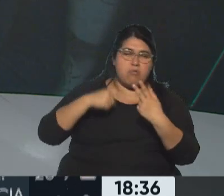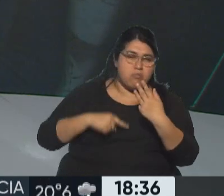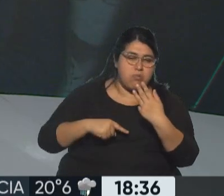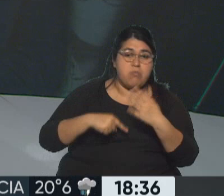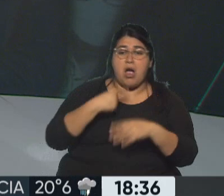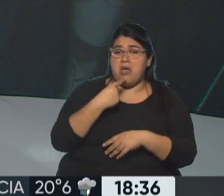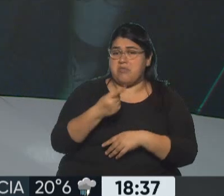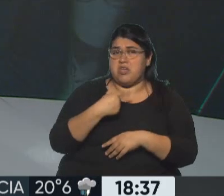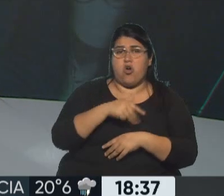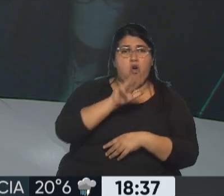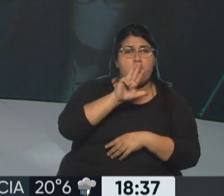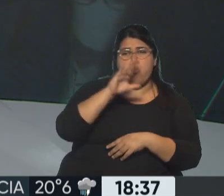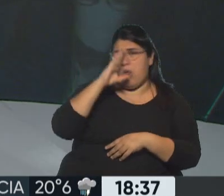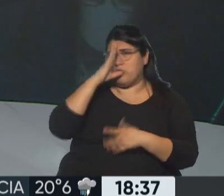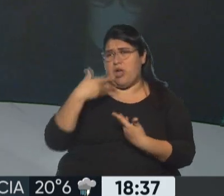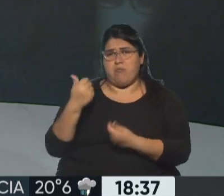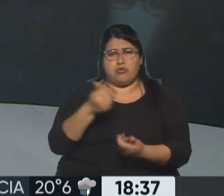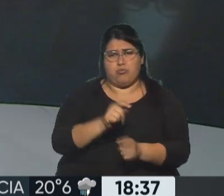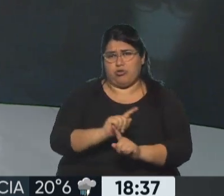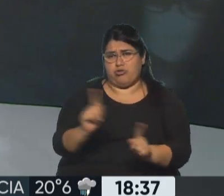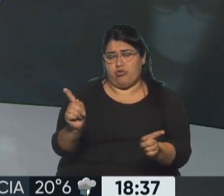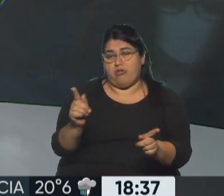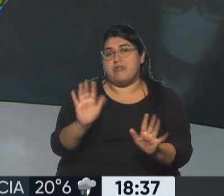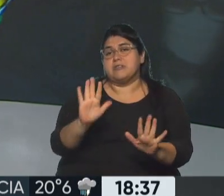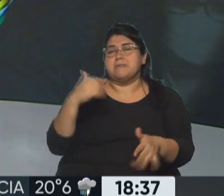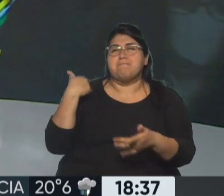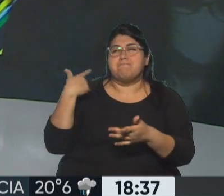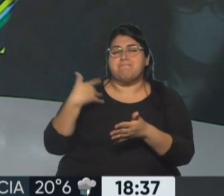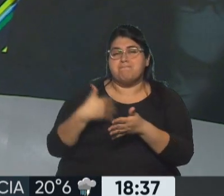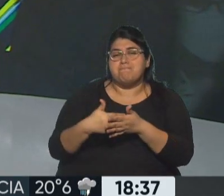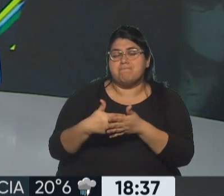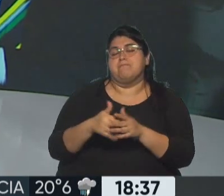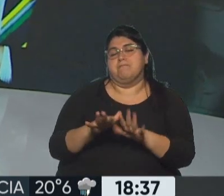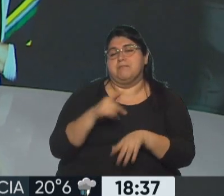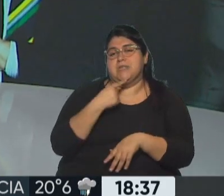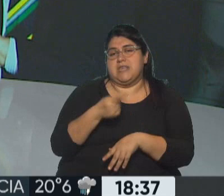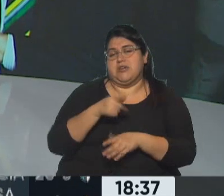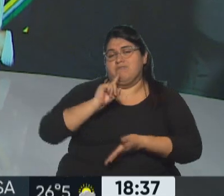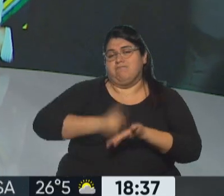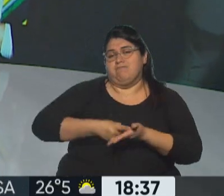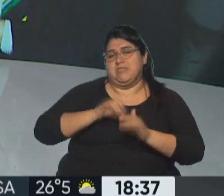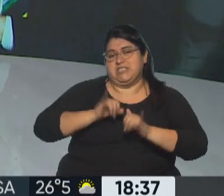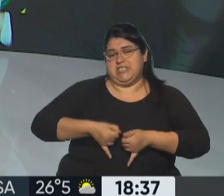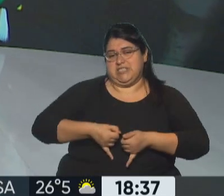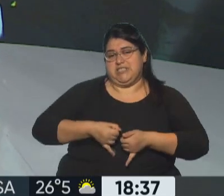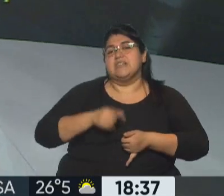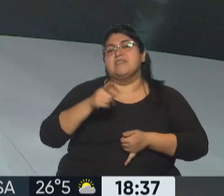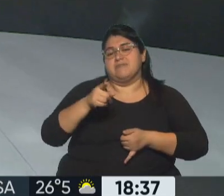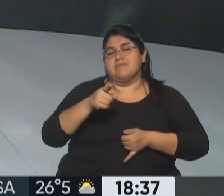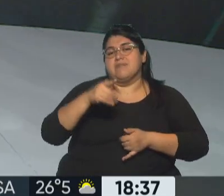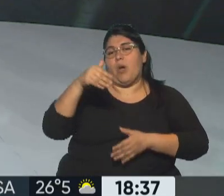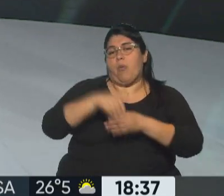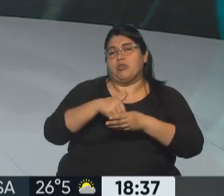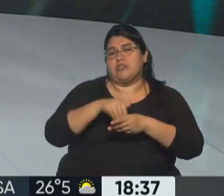no voy a apoyar ni a Lula ni a Bolsonaro, bueno, en las últimas horas, y después de que lo haga su partido, sin mencionarlo, llamó a votar